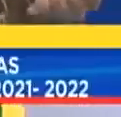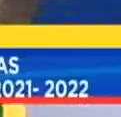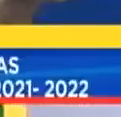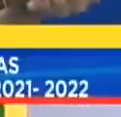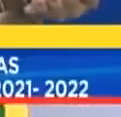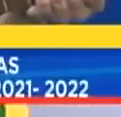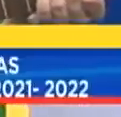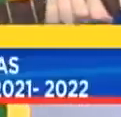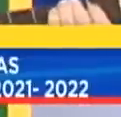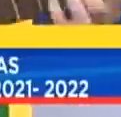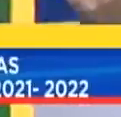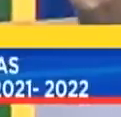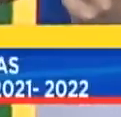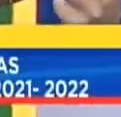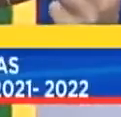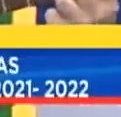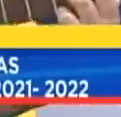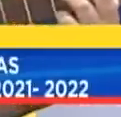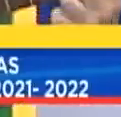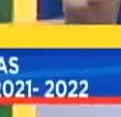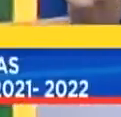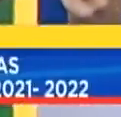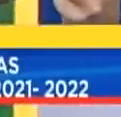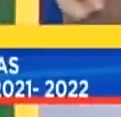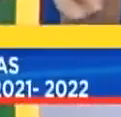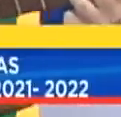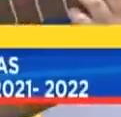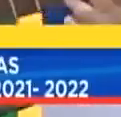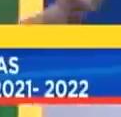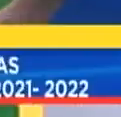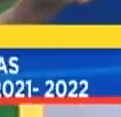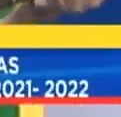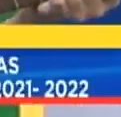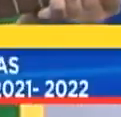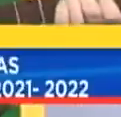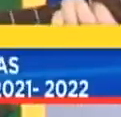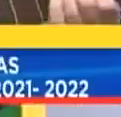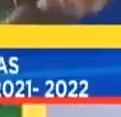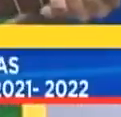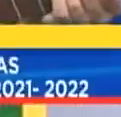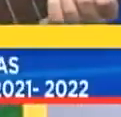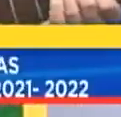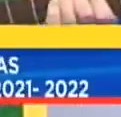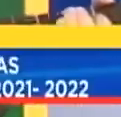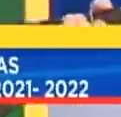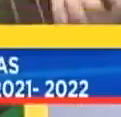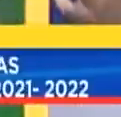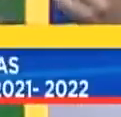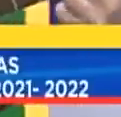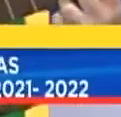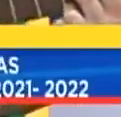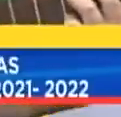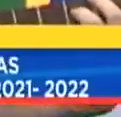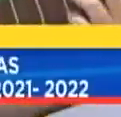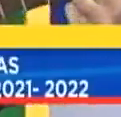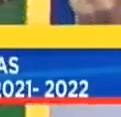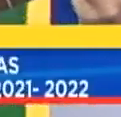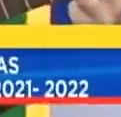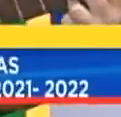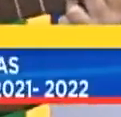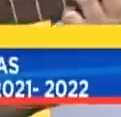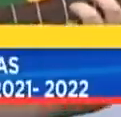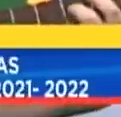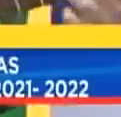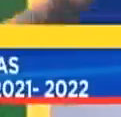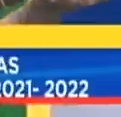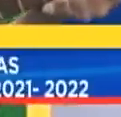Caramba y zamba la cosa, viva la literatura Caramba y zamba la cosa, viva la